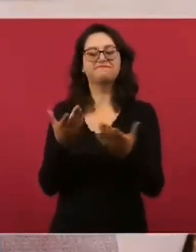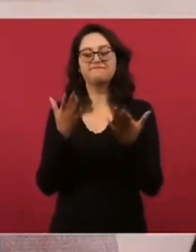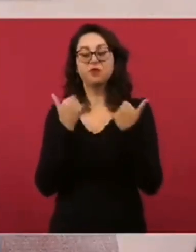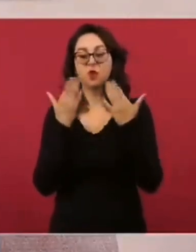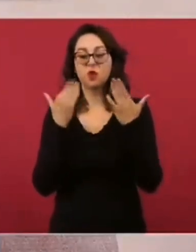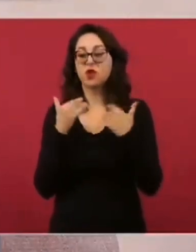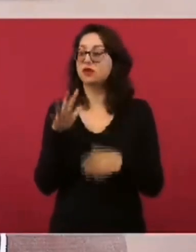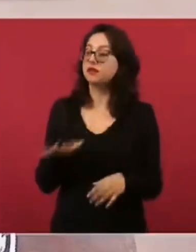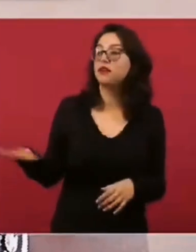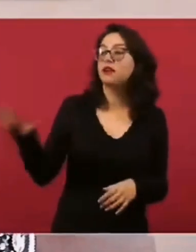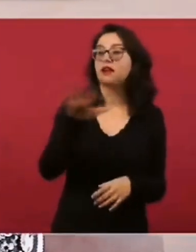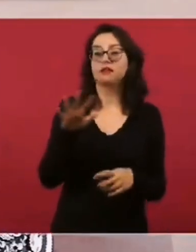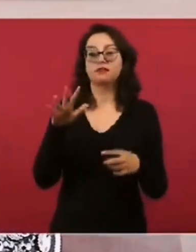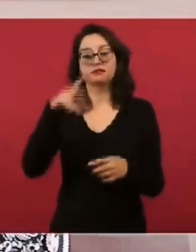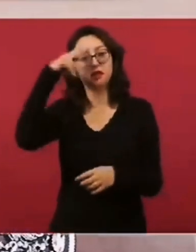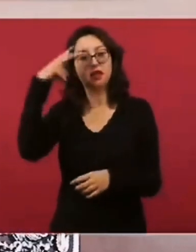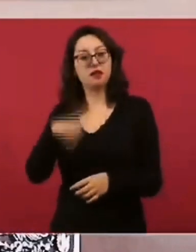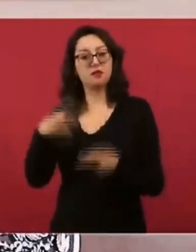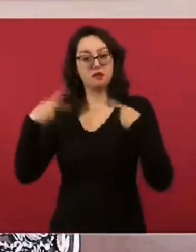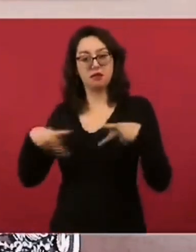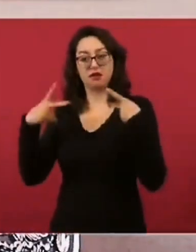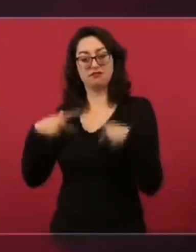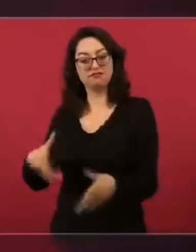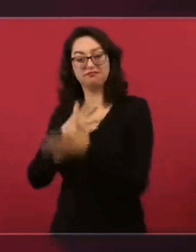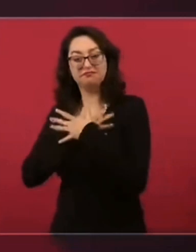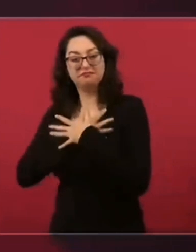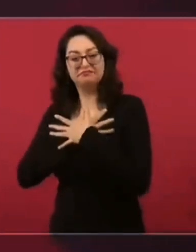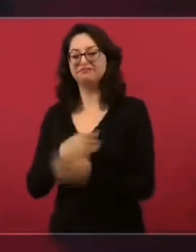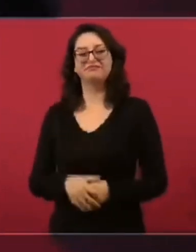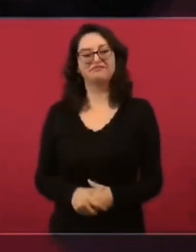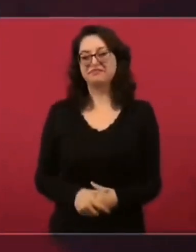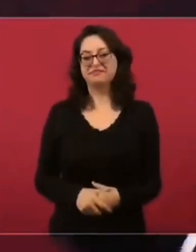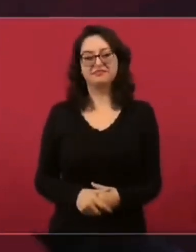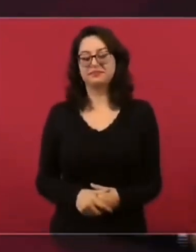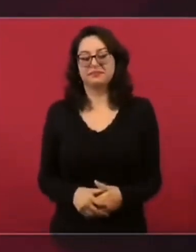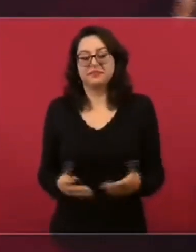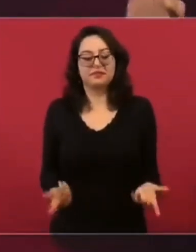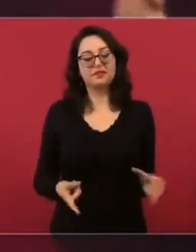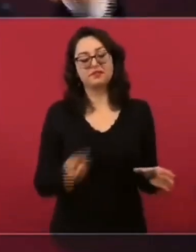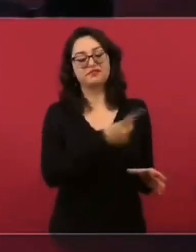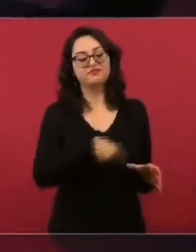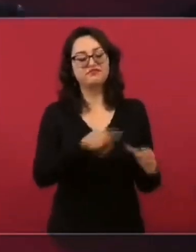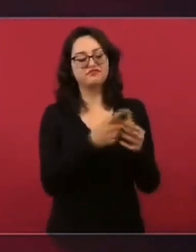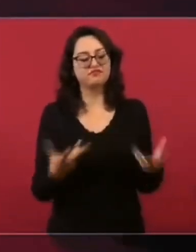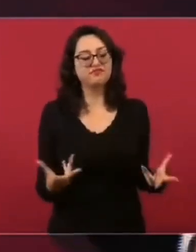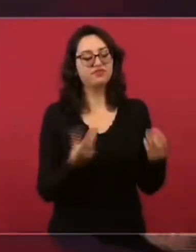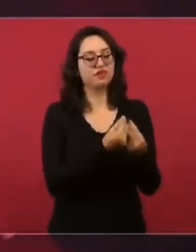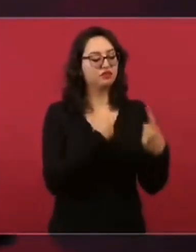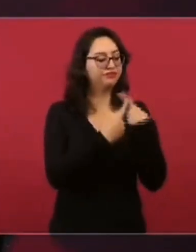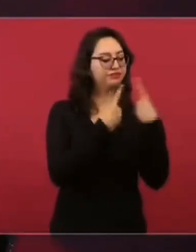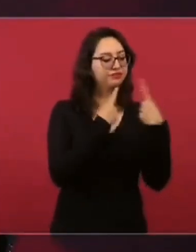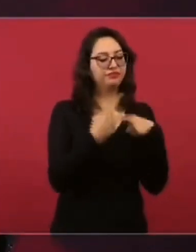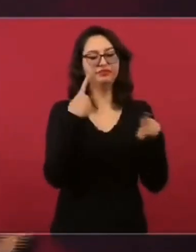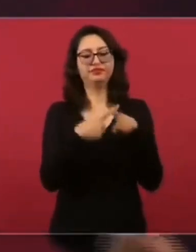Entonces se reúnen y pues ya deciden quién va a ser el que los va a